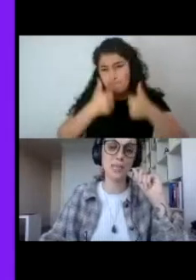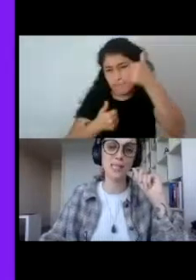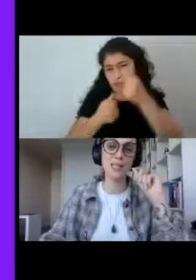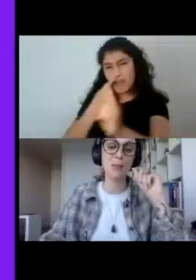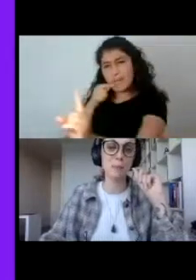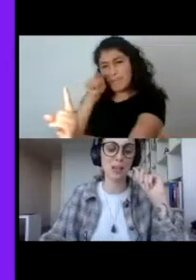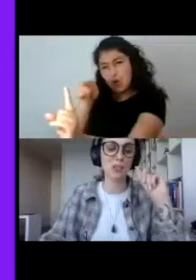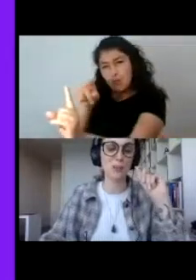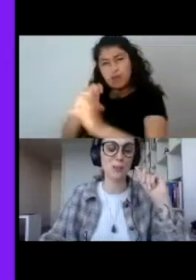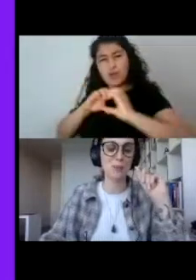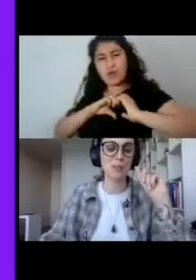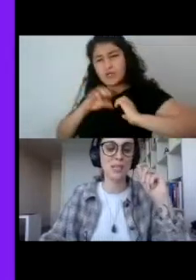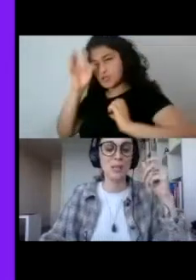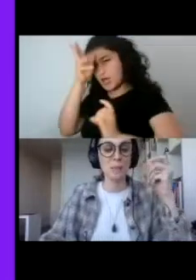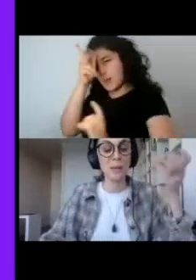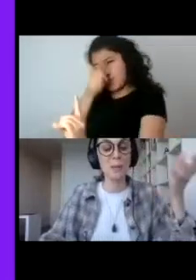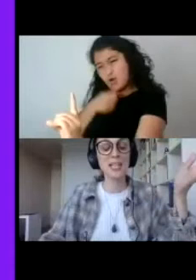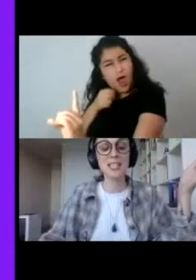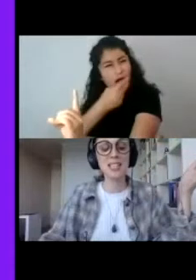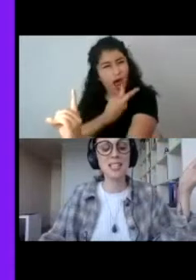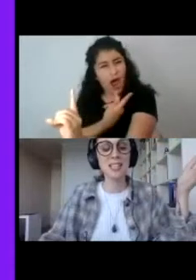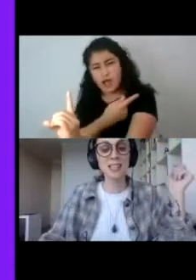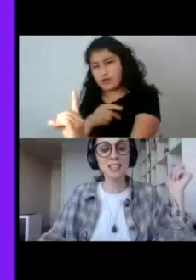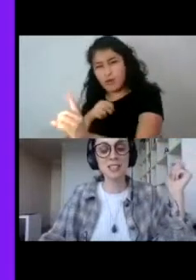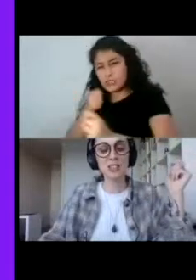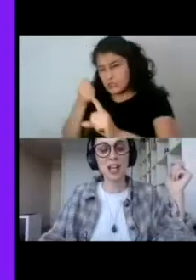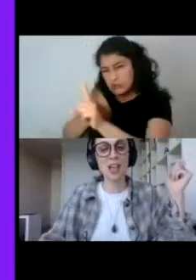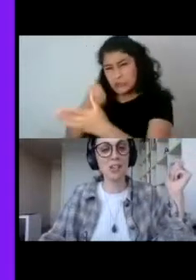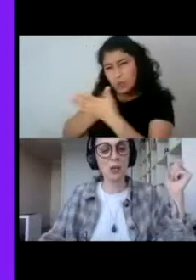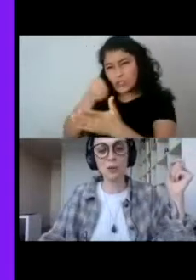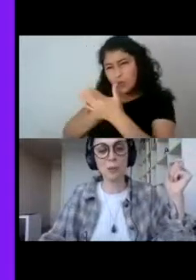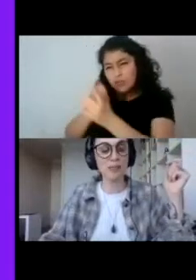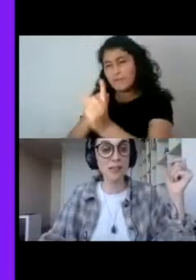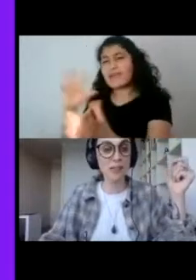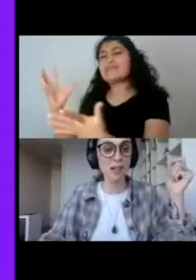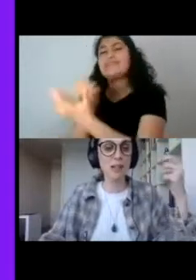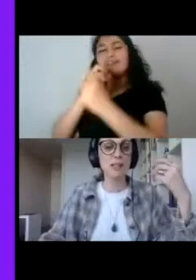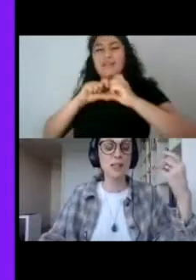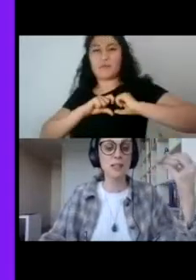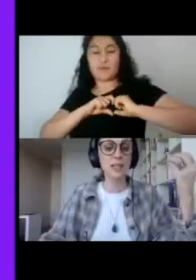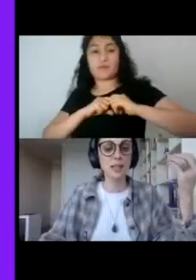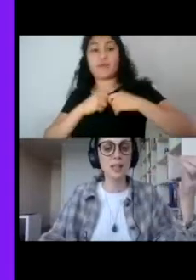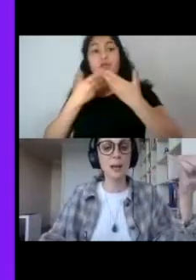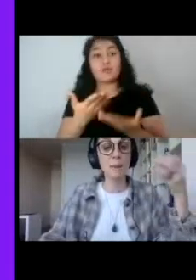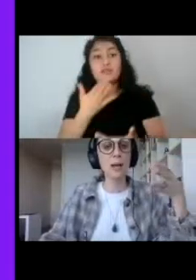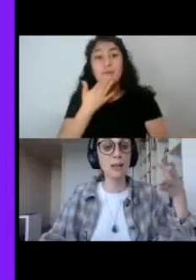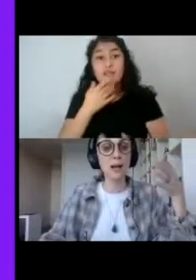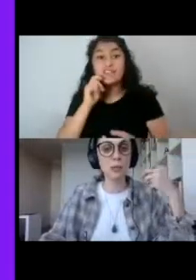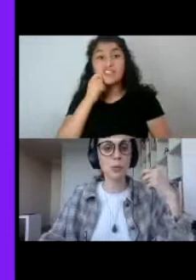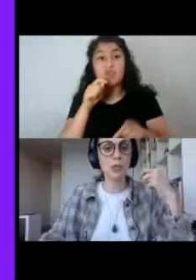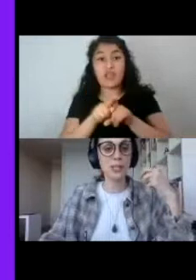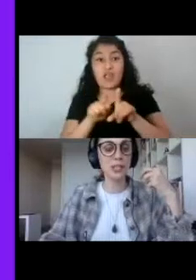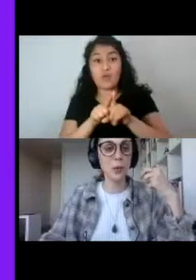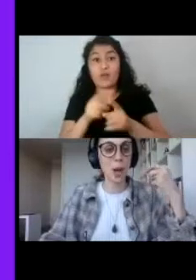príncipe Maxon. Para America Singer, ser seleccionada es toda una pesadilla. Significa darle la espalda